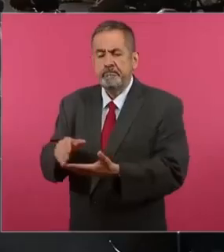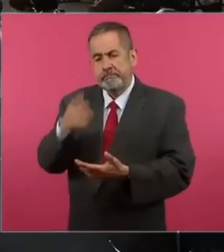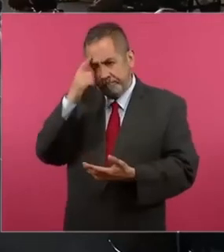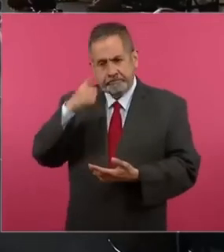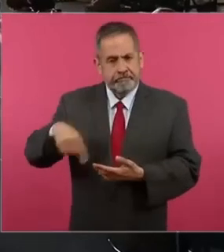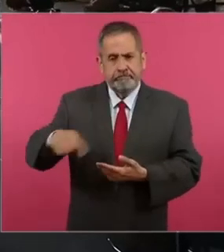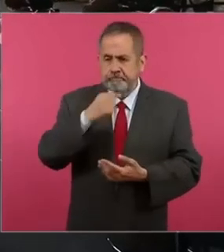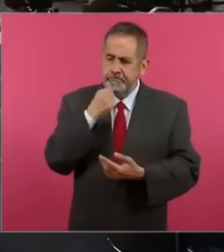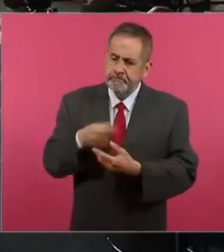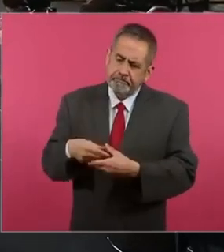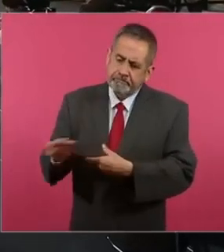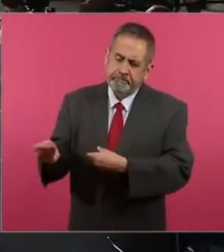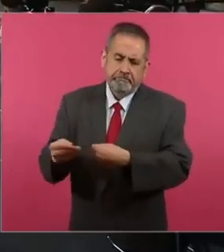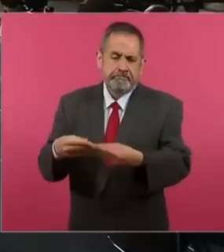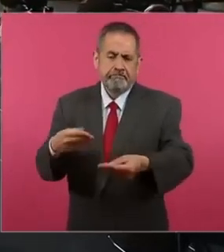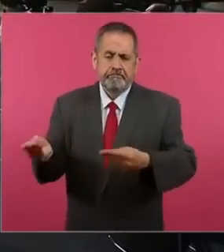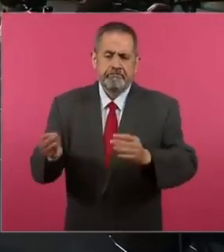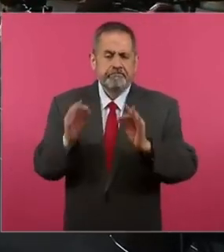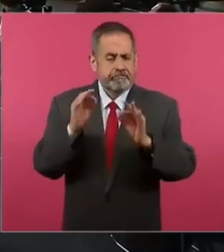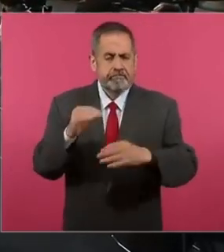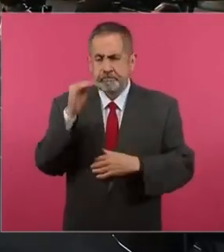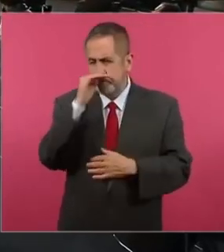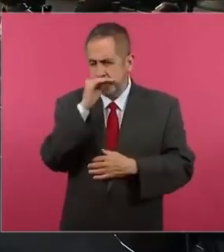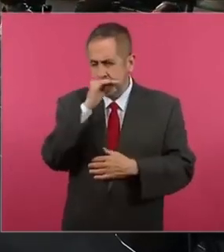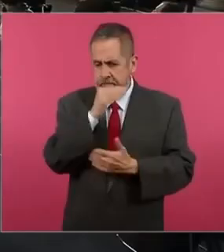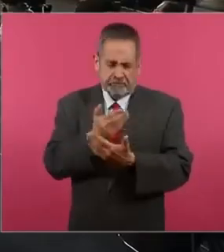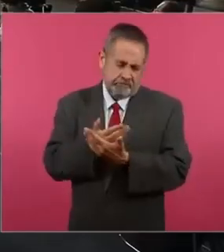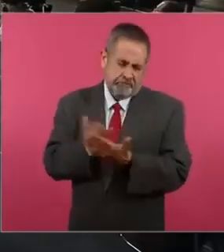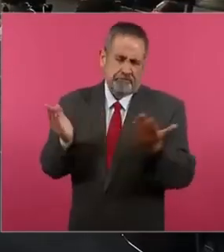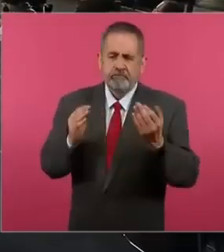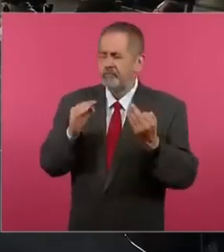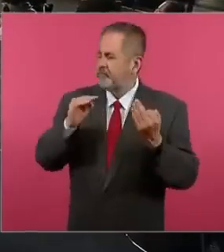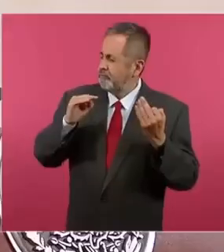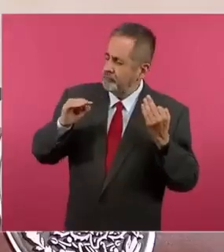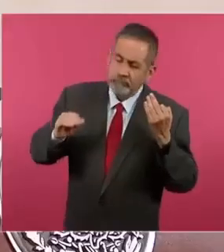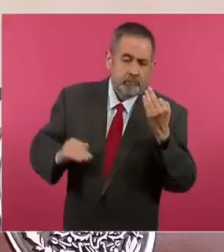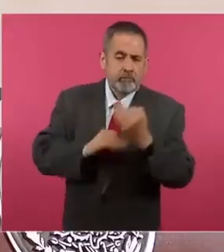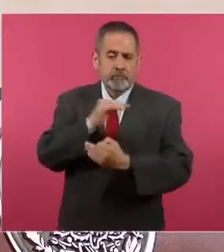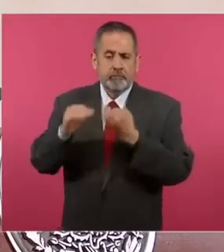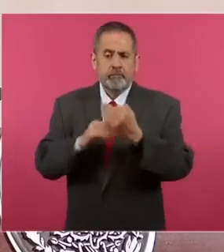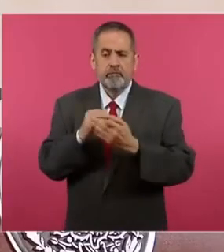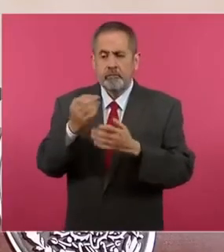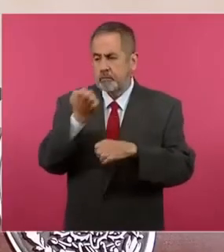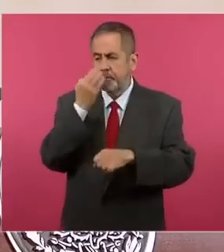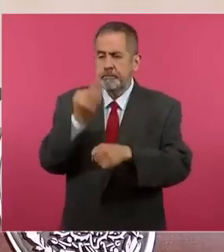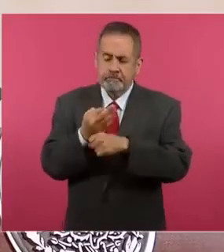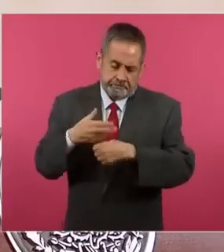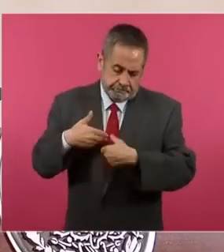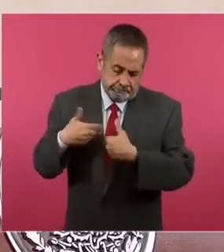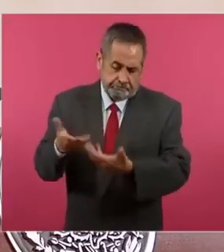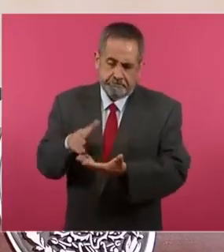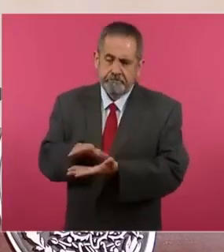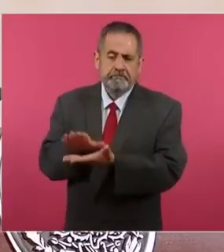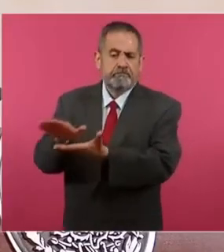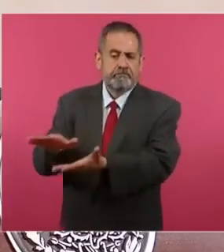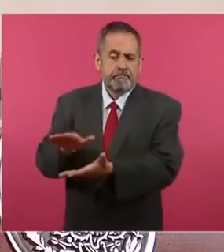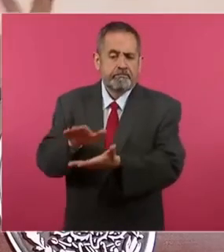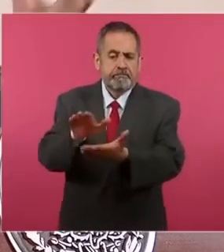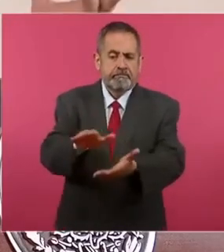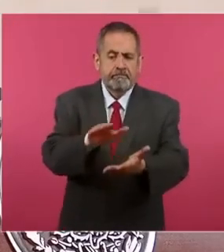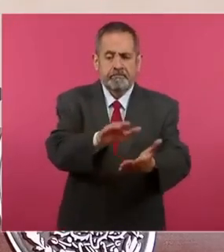de manera gratuita a todos los estudiantes. Es que